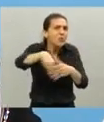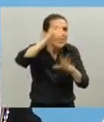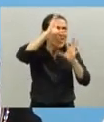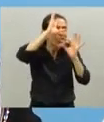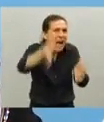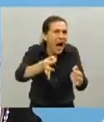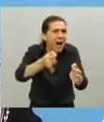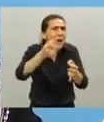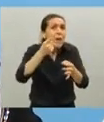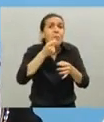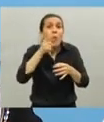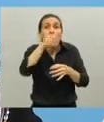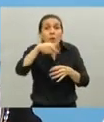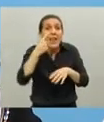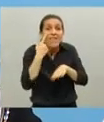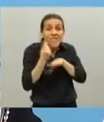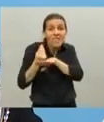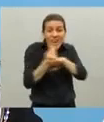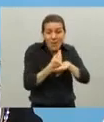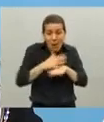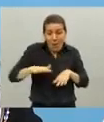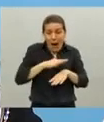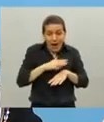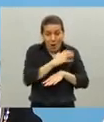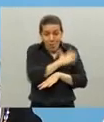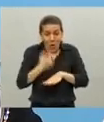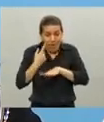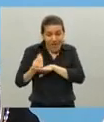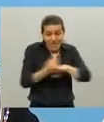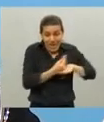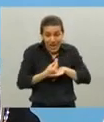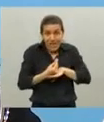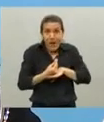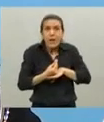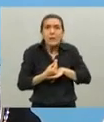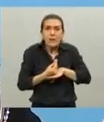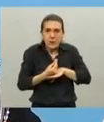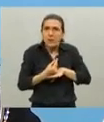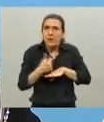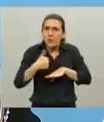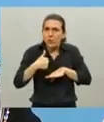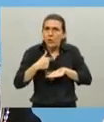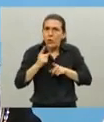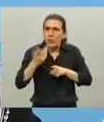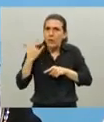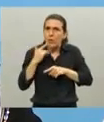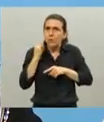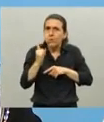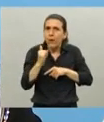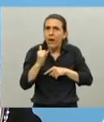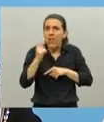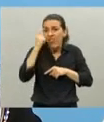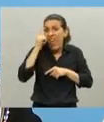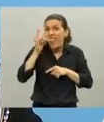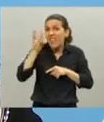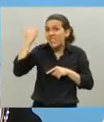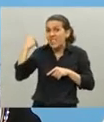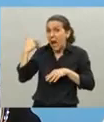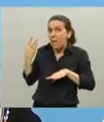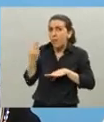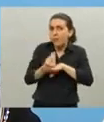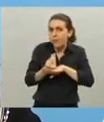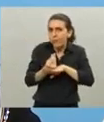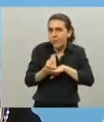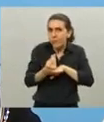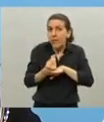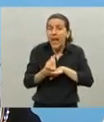están en las zonas más carenciadas que ahora, como dije el 10 de diciembre cuando asumí, los